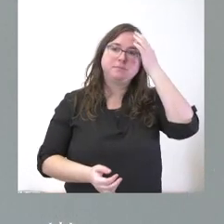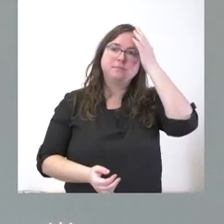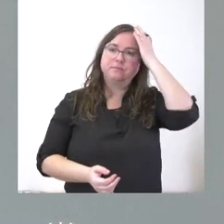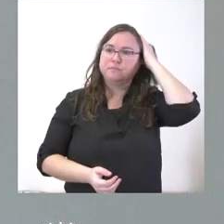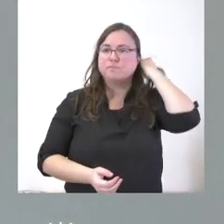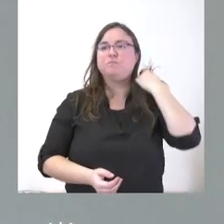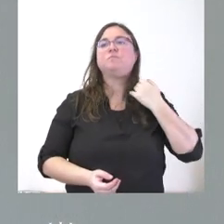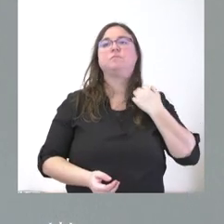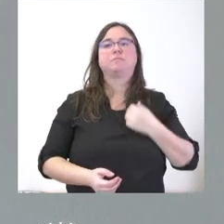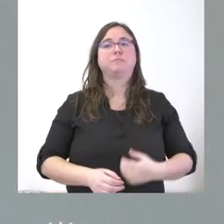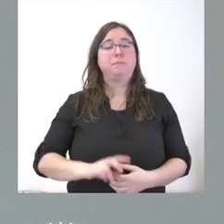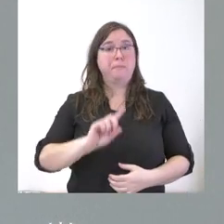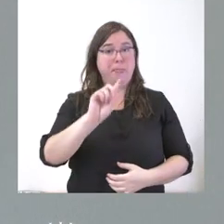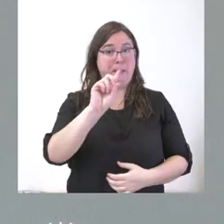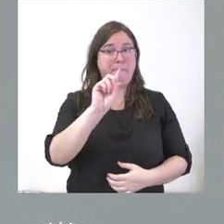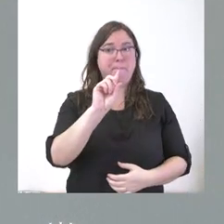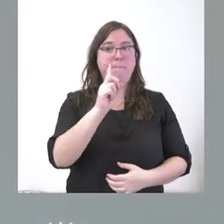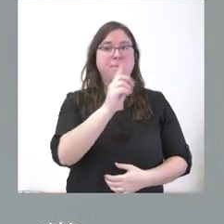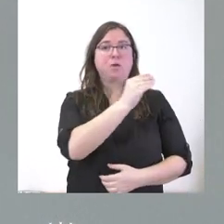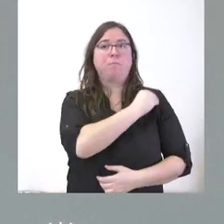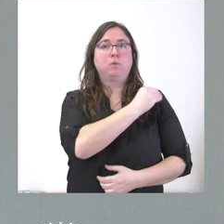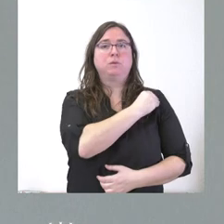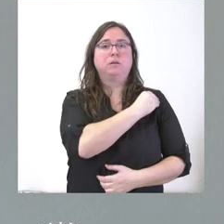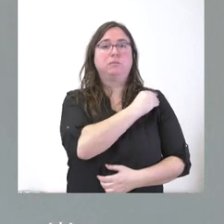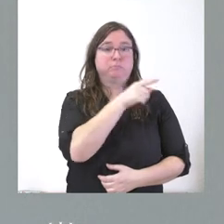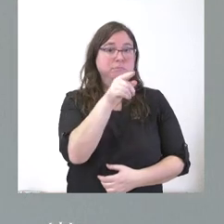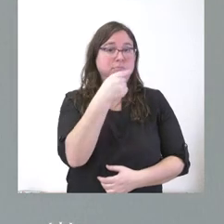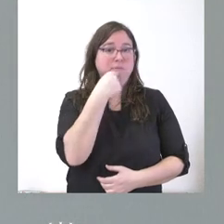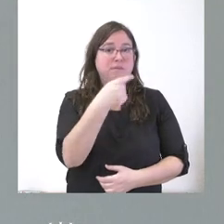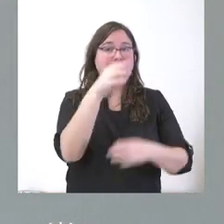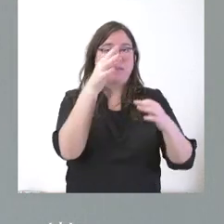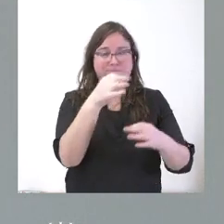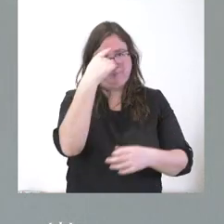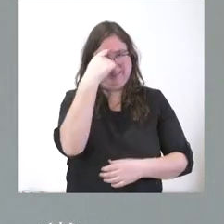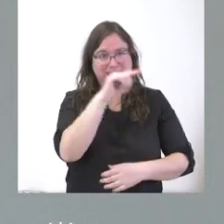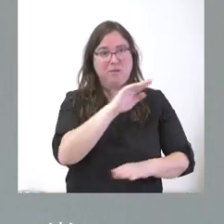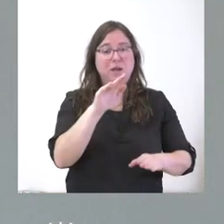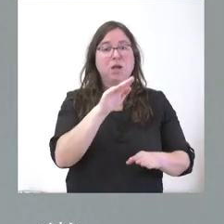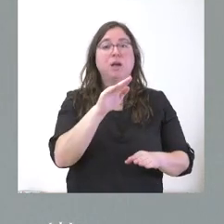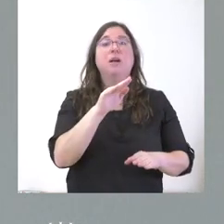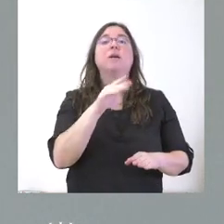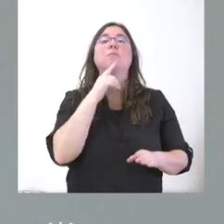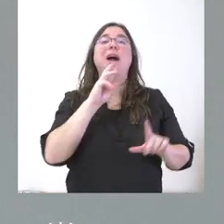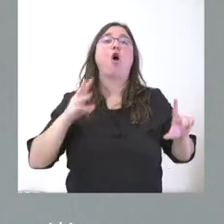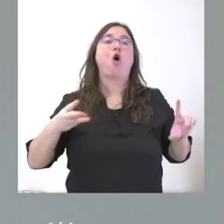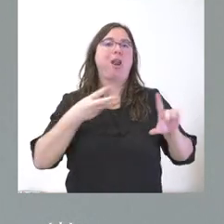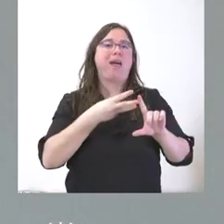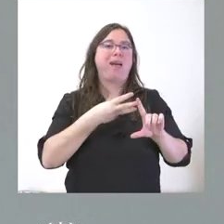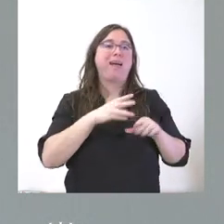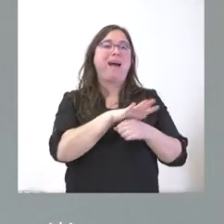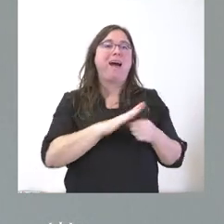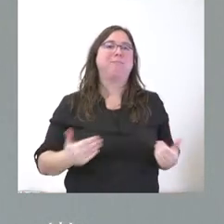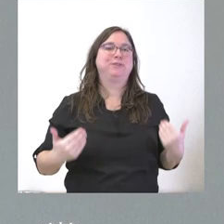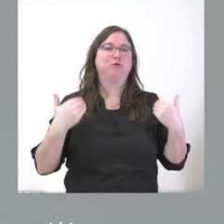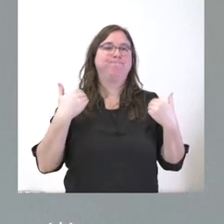Sobre el primer aspecto, usted lo ha anticipado sabiamente, que es que el juego online no está en el ámbito de las competencias